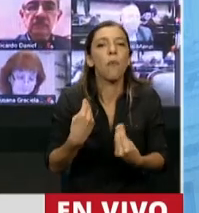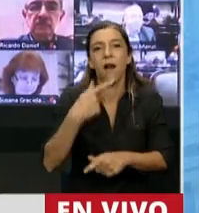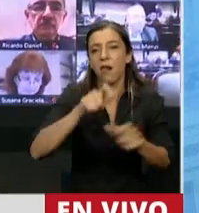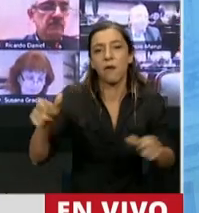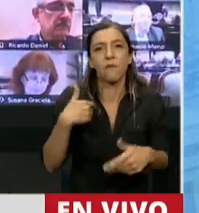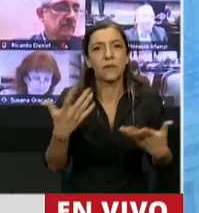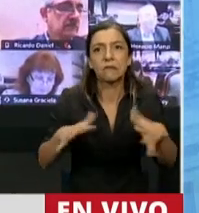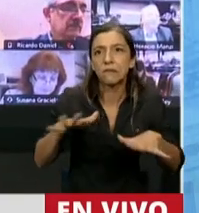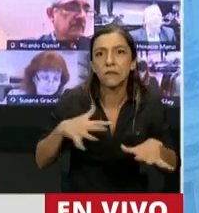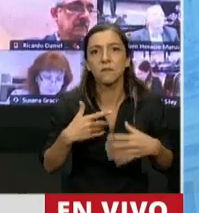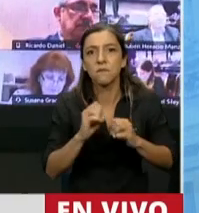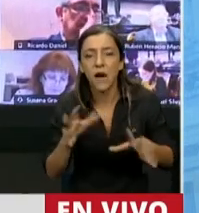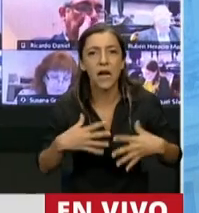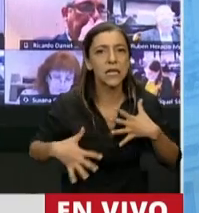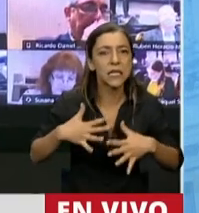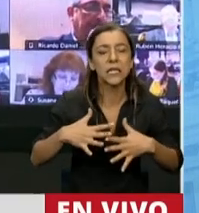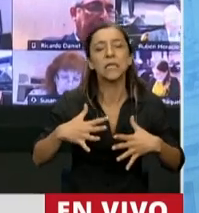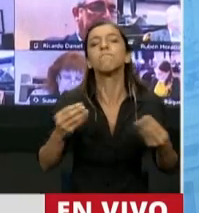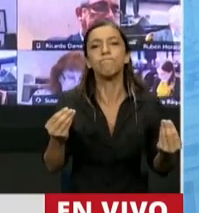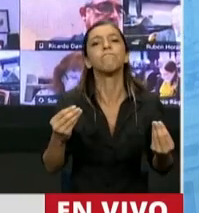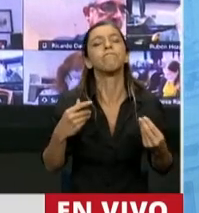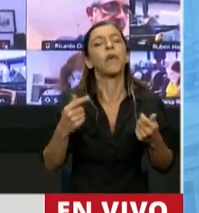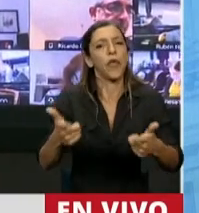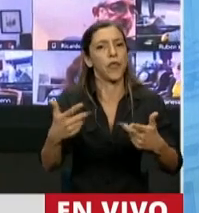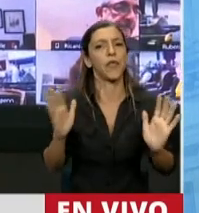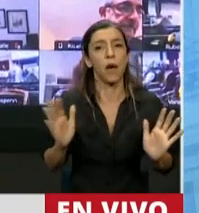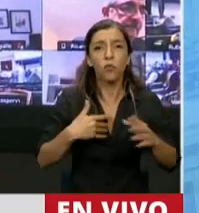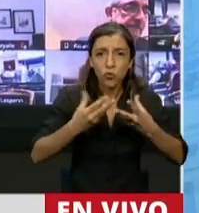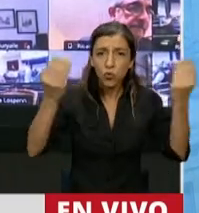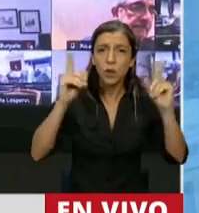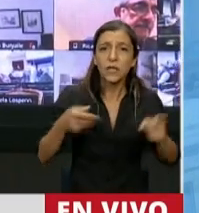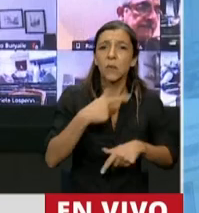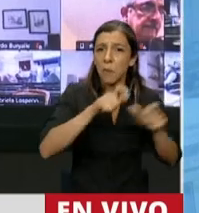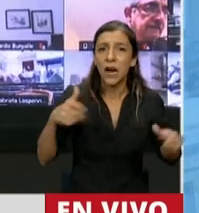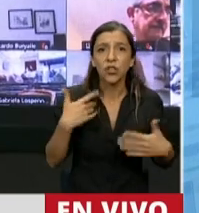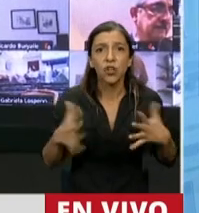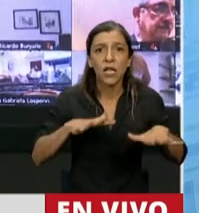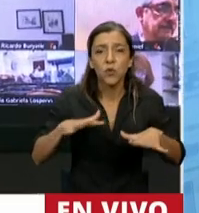Muchas veces a pesar de que ellos mismos no están atravesando por un buen momento económico. Muchas gracias.